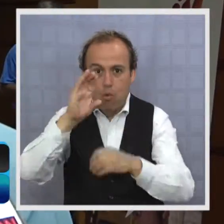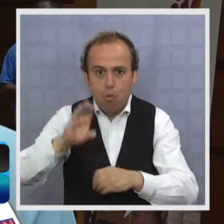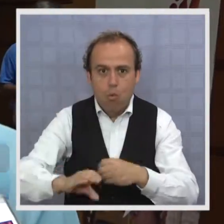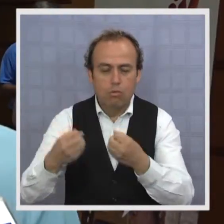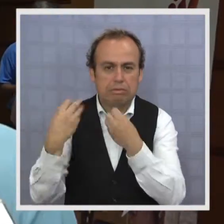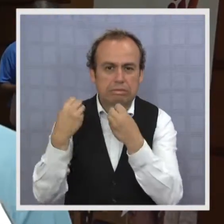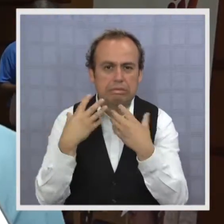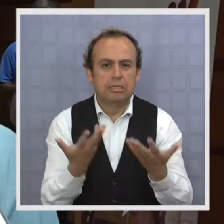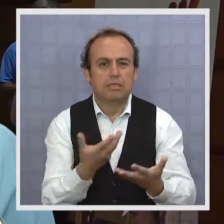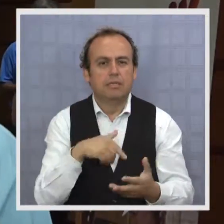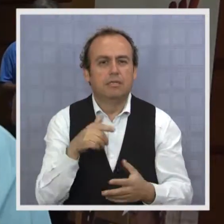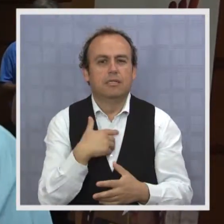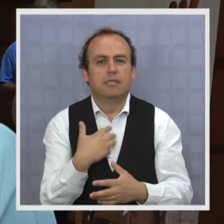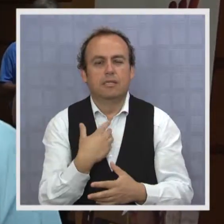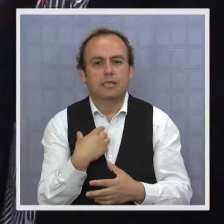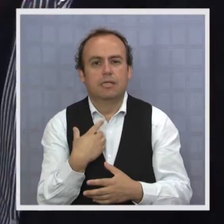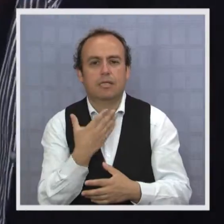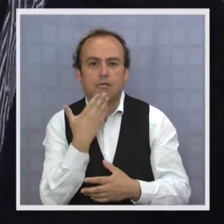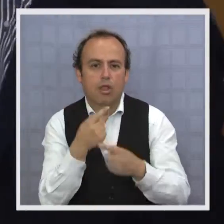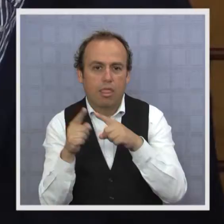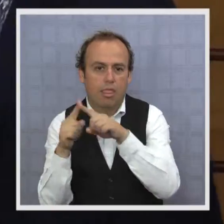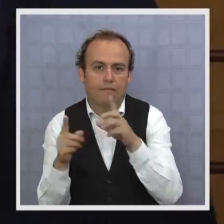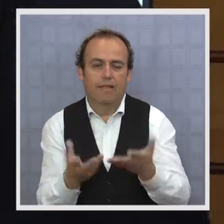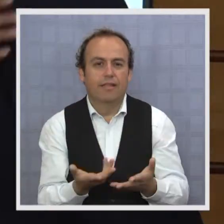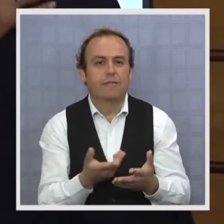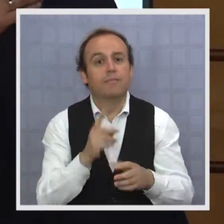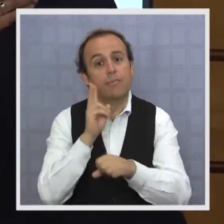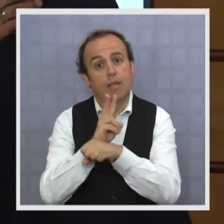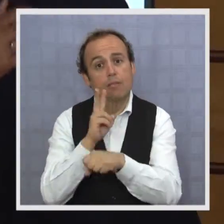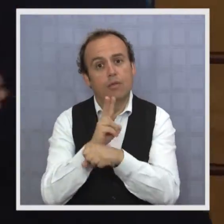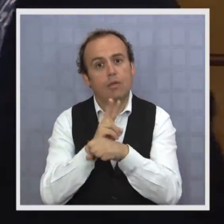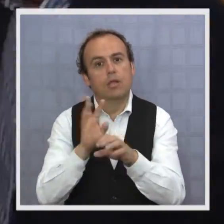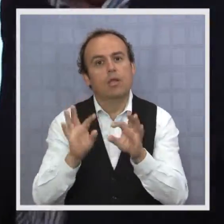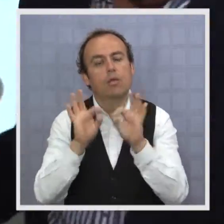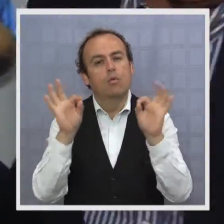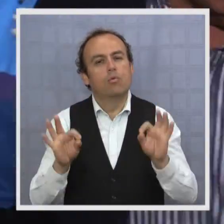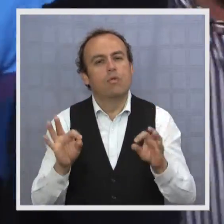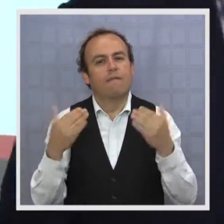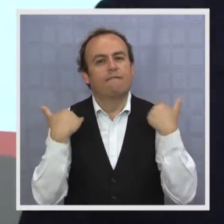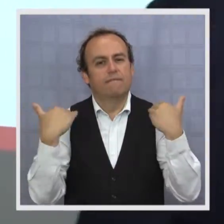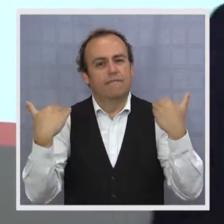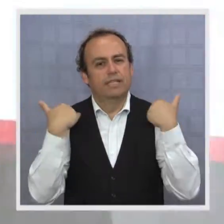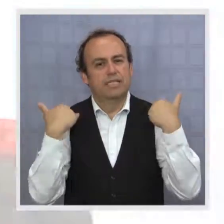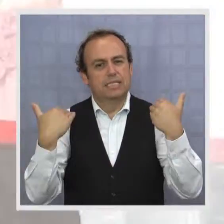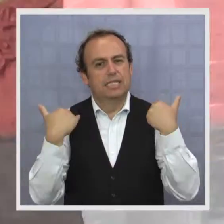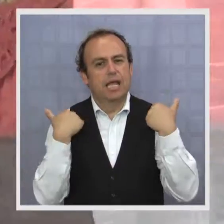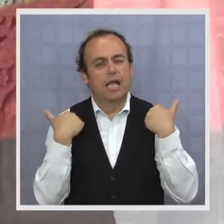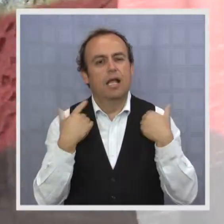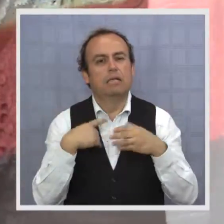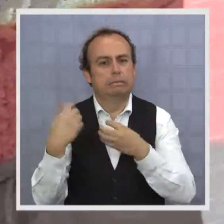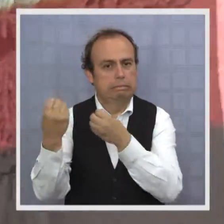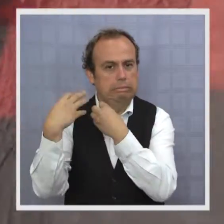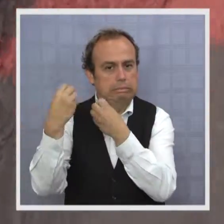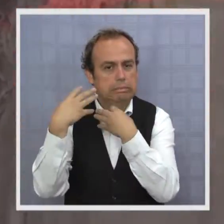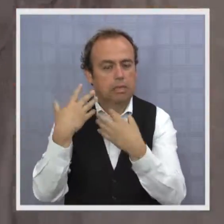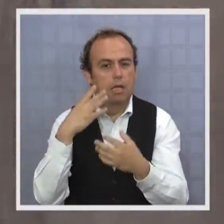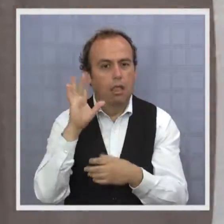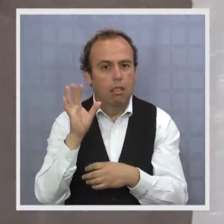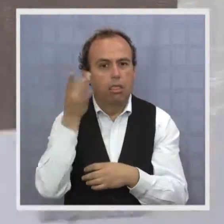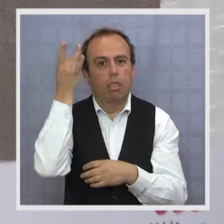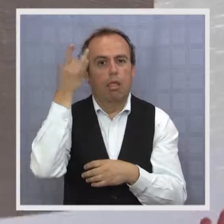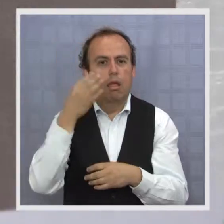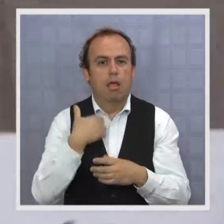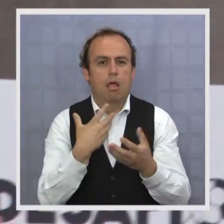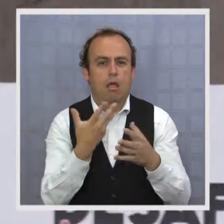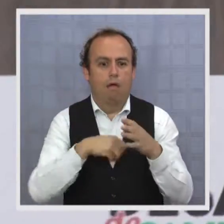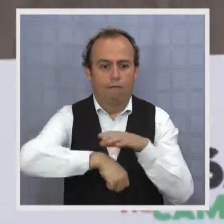hicimos teiles de árbitro y de entrenador. También los profesores de educación física recibieron entrenamiento, ya que el descubrimiento de